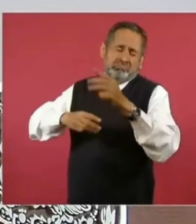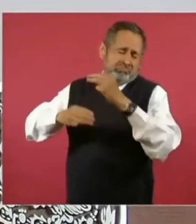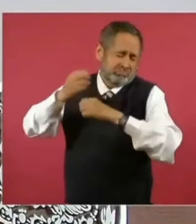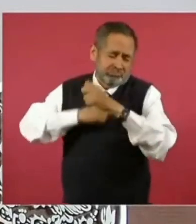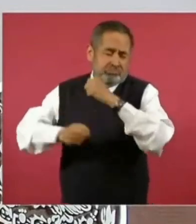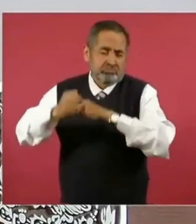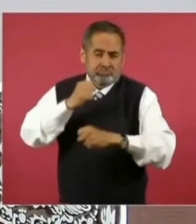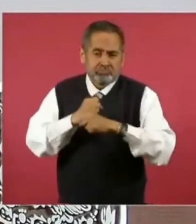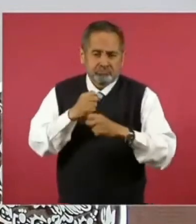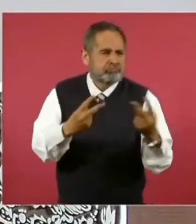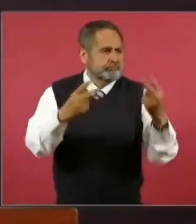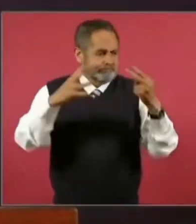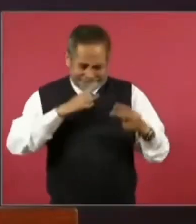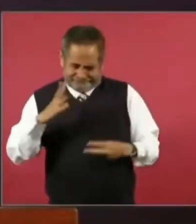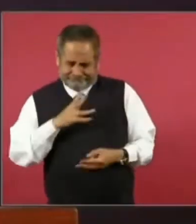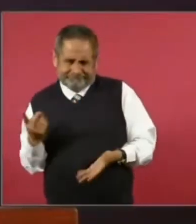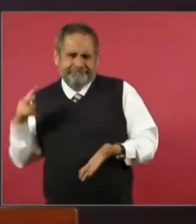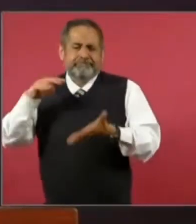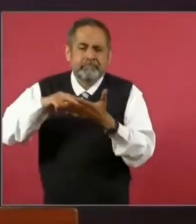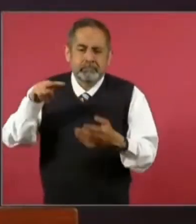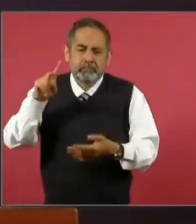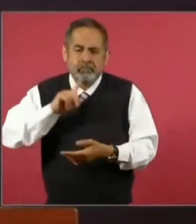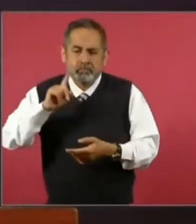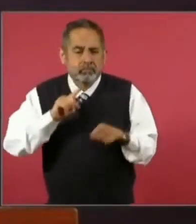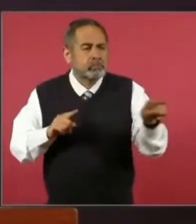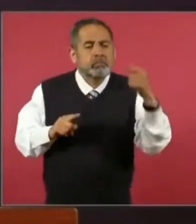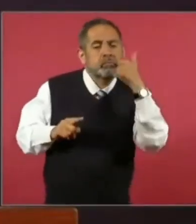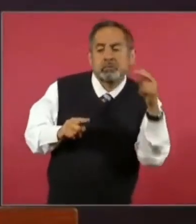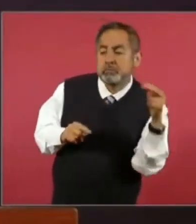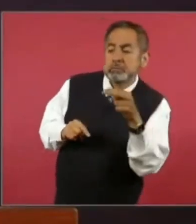hayan querido ver es un asunto aparte.